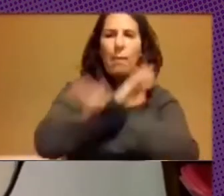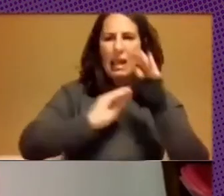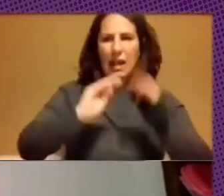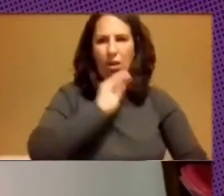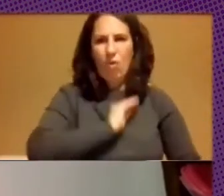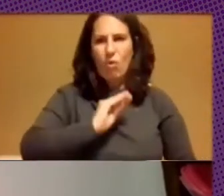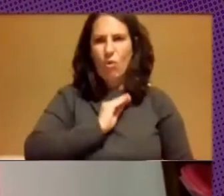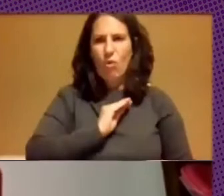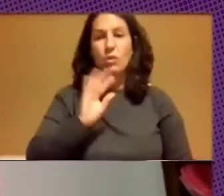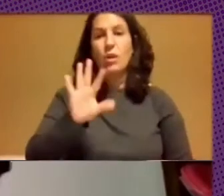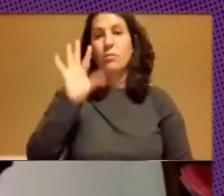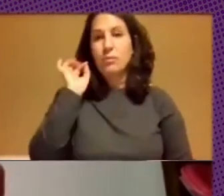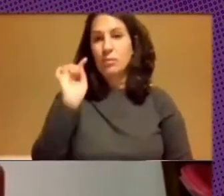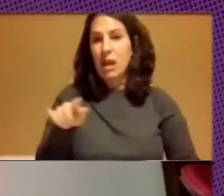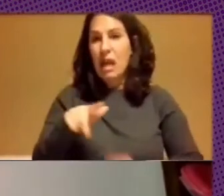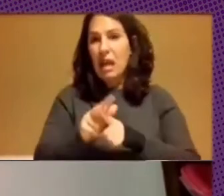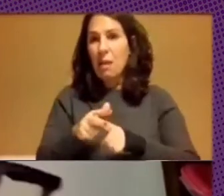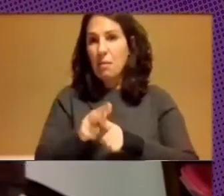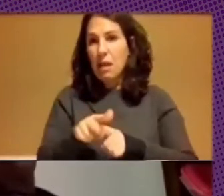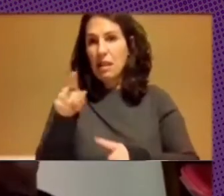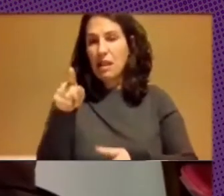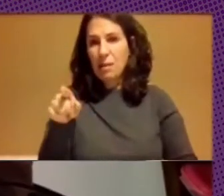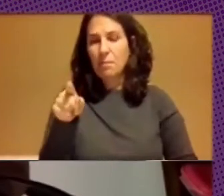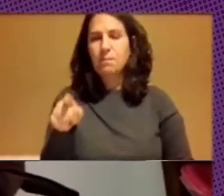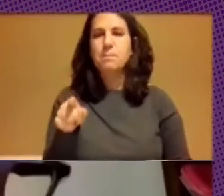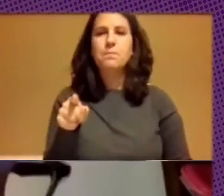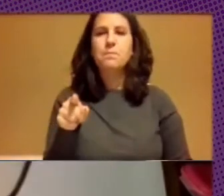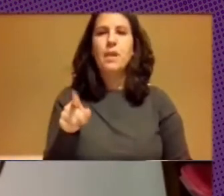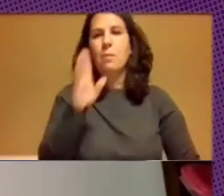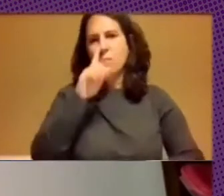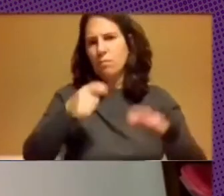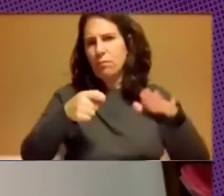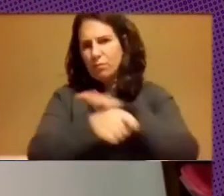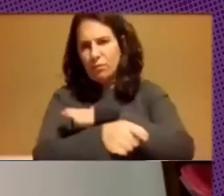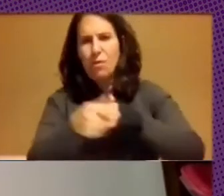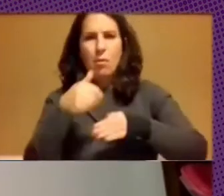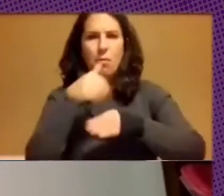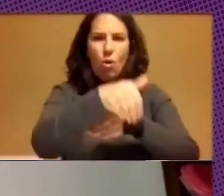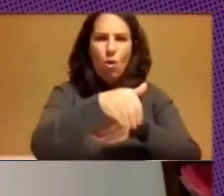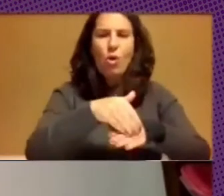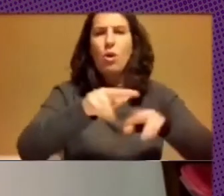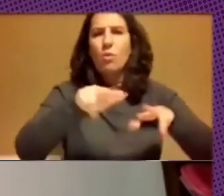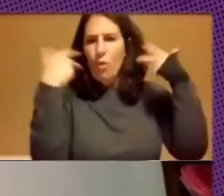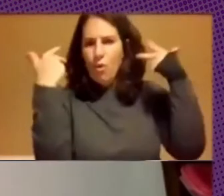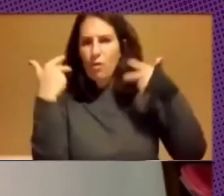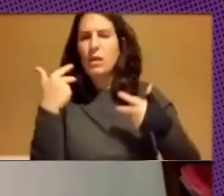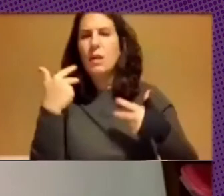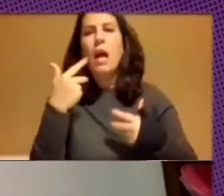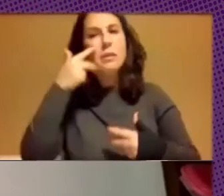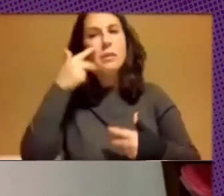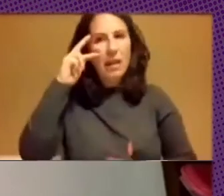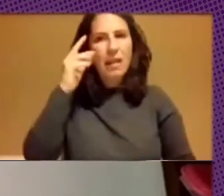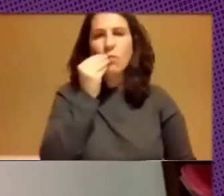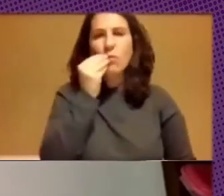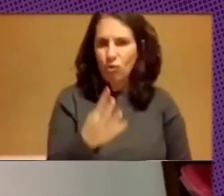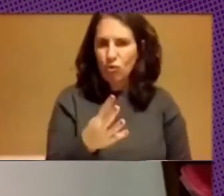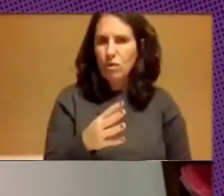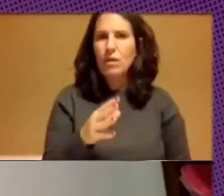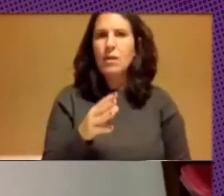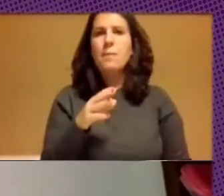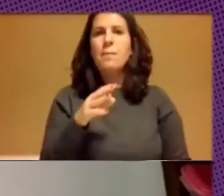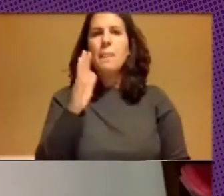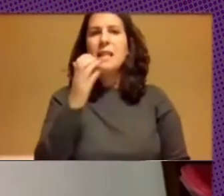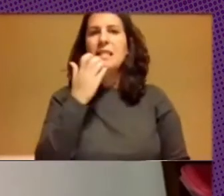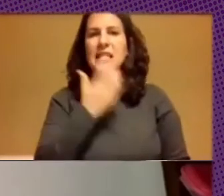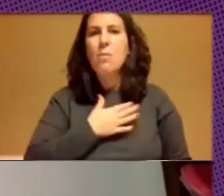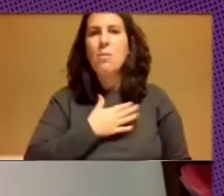se optó por esa herramienta, licitación mediante, y la experiencia fue muy buena. Y lo que quería traer, más allá de decir, sí se puede con